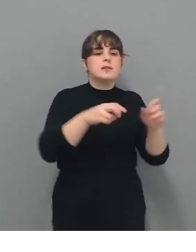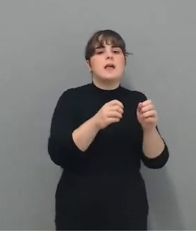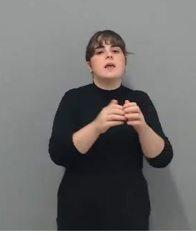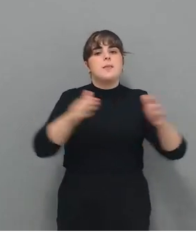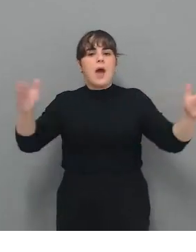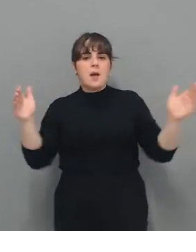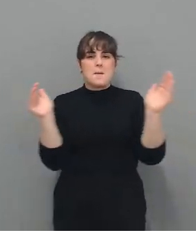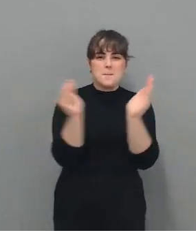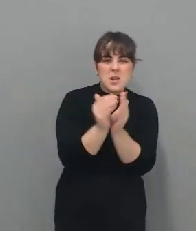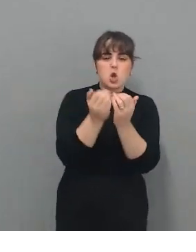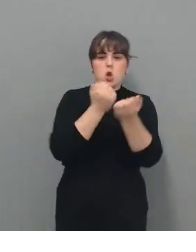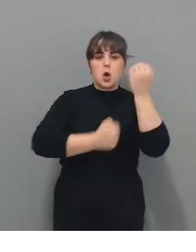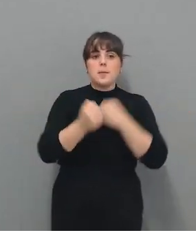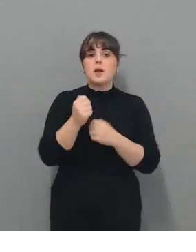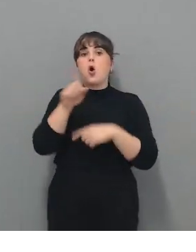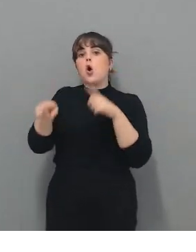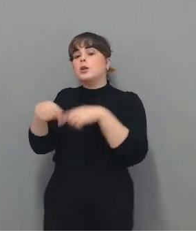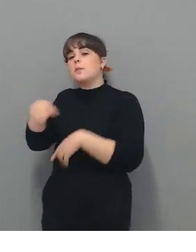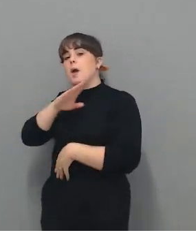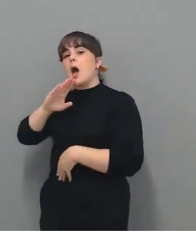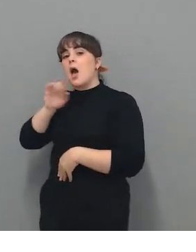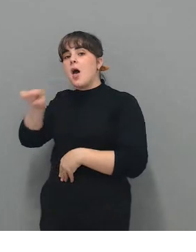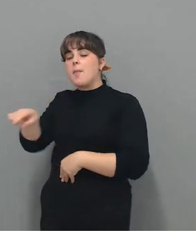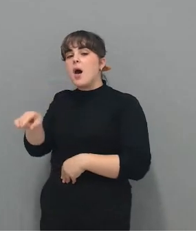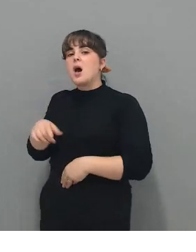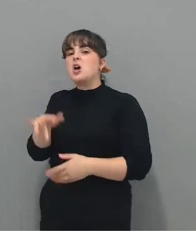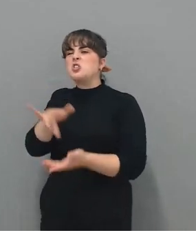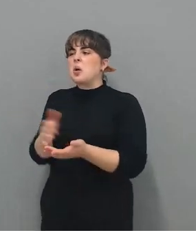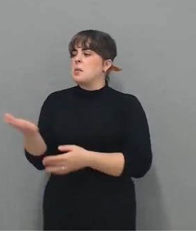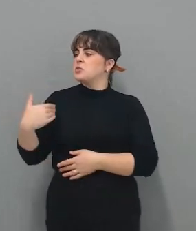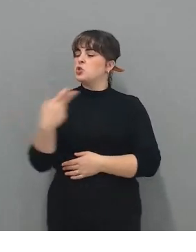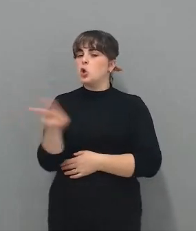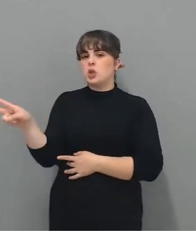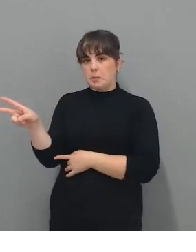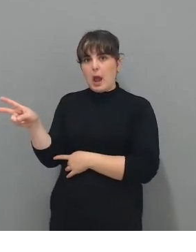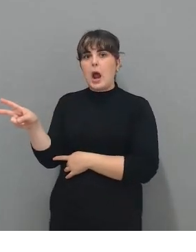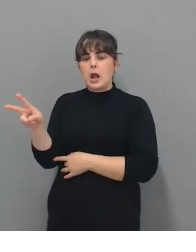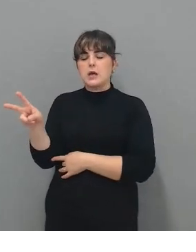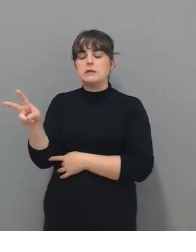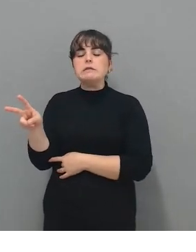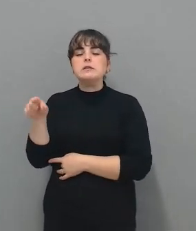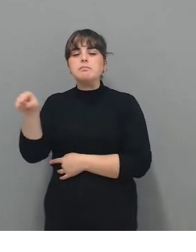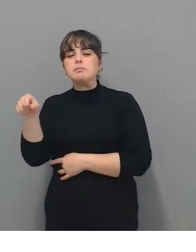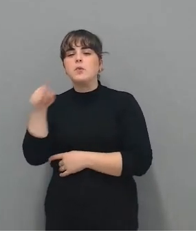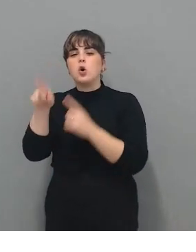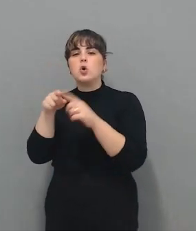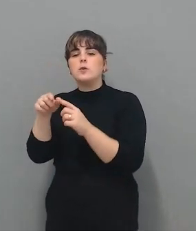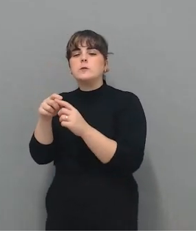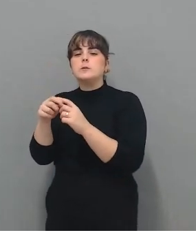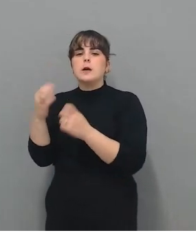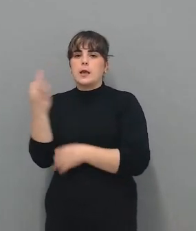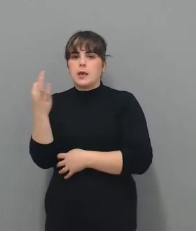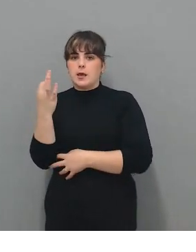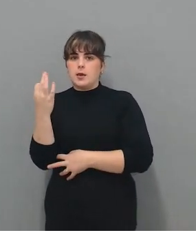Lo que esta madre busca, además es una noticia de hace dos semanas o así, lo que esta madre busca es un poco de bajar al